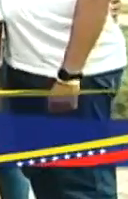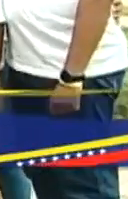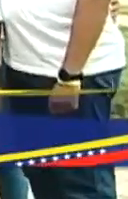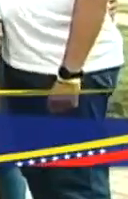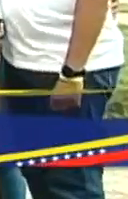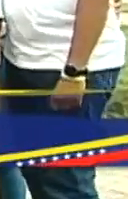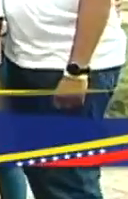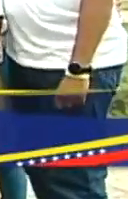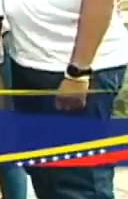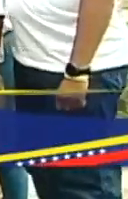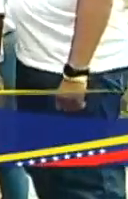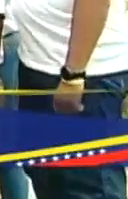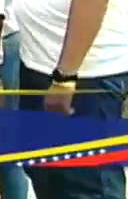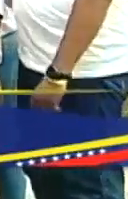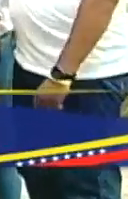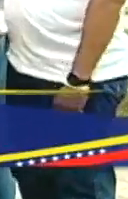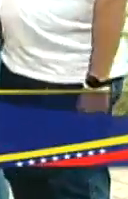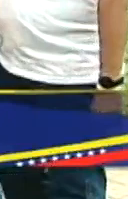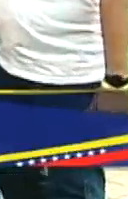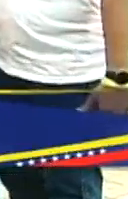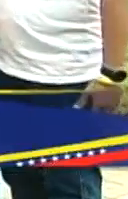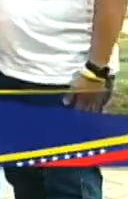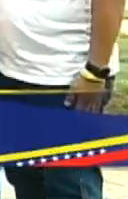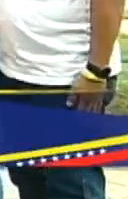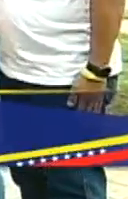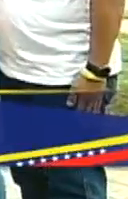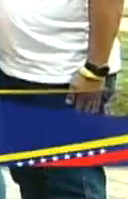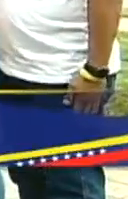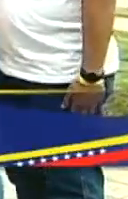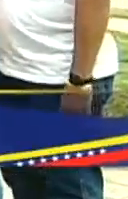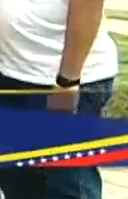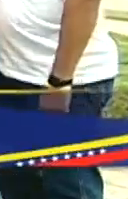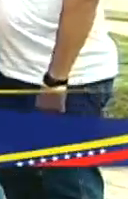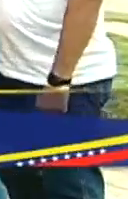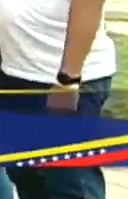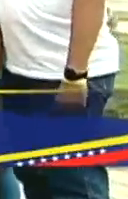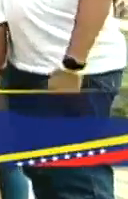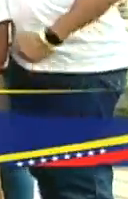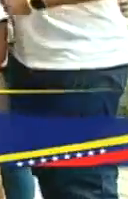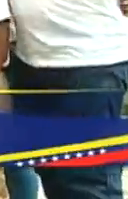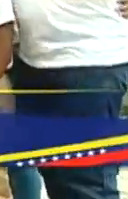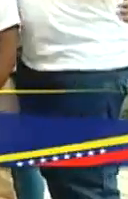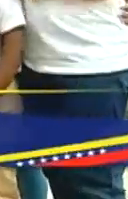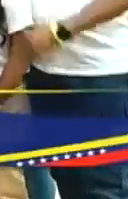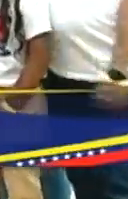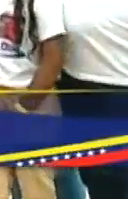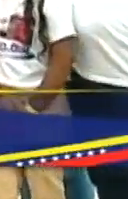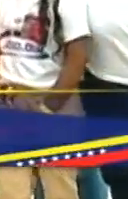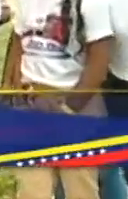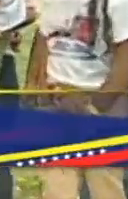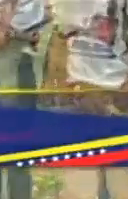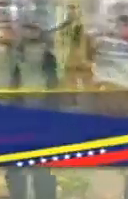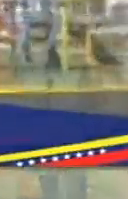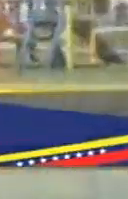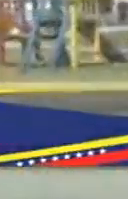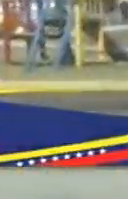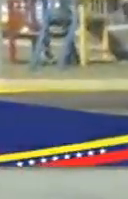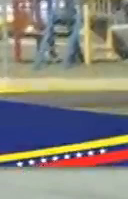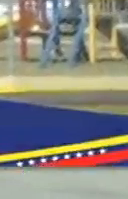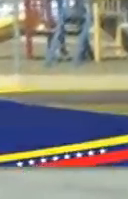Yo tengo que trabajar desde que amanece el día Y tengo que trabajar